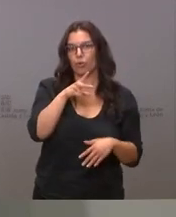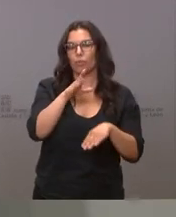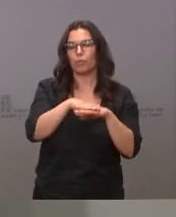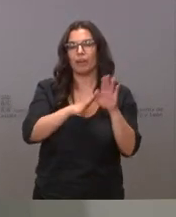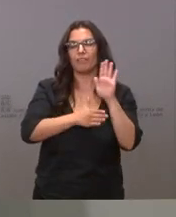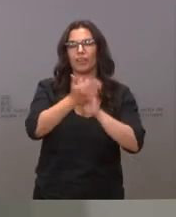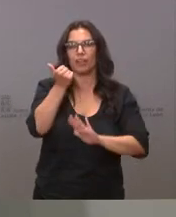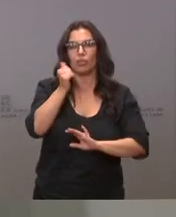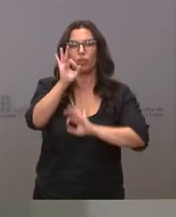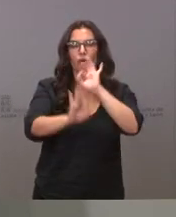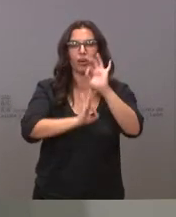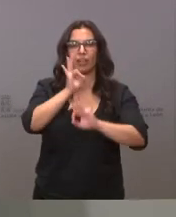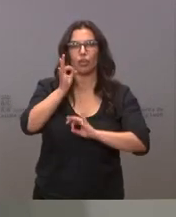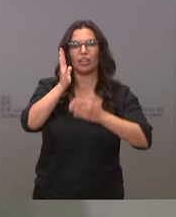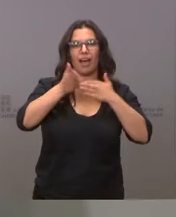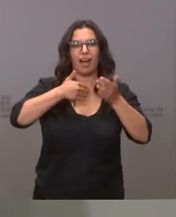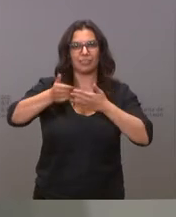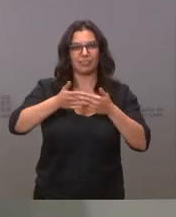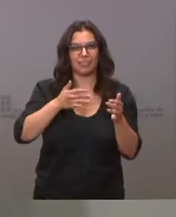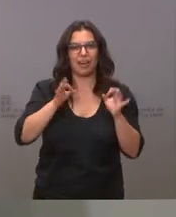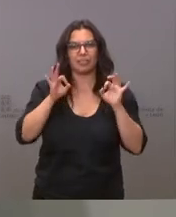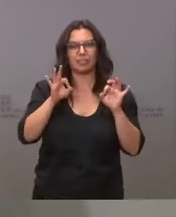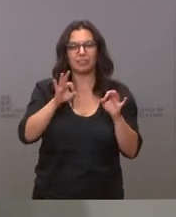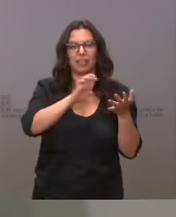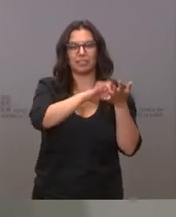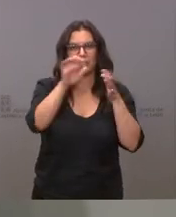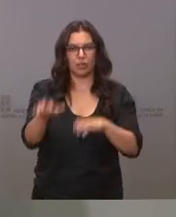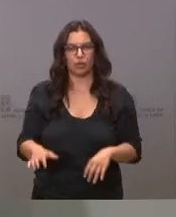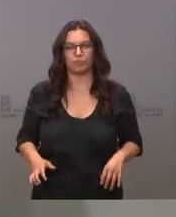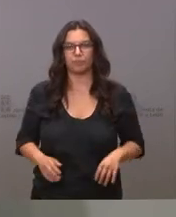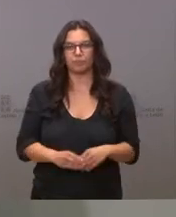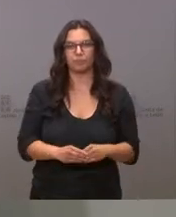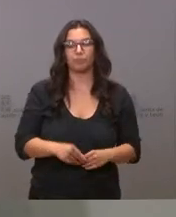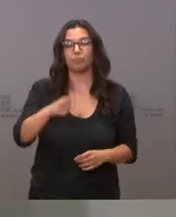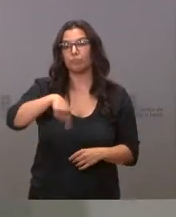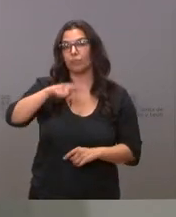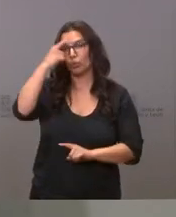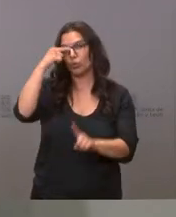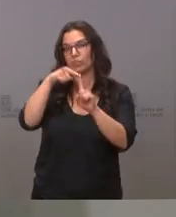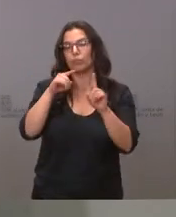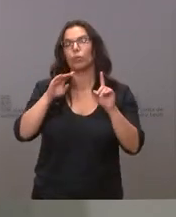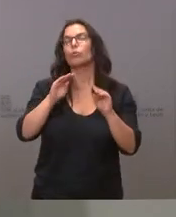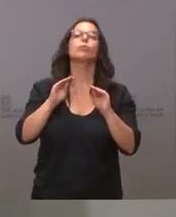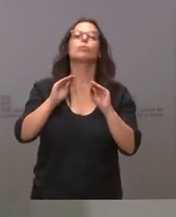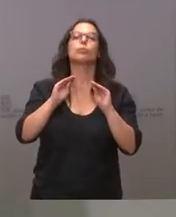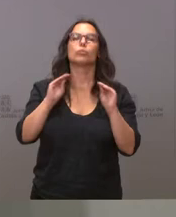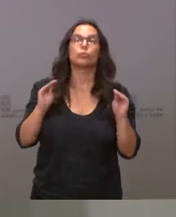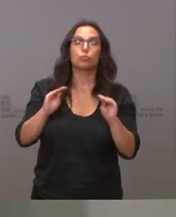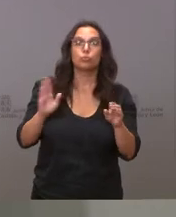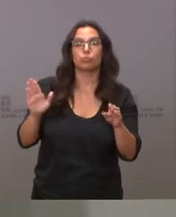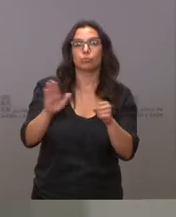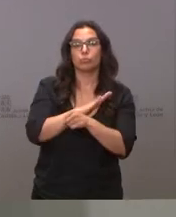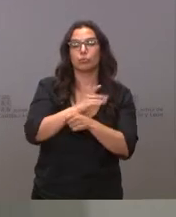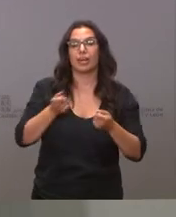Federación de Organizaciones Artesanas de Castilla y León, que tiene por objeto financiar los gastos de